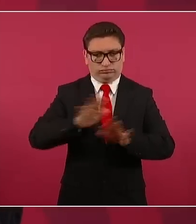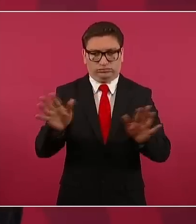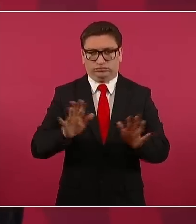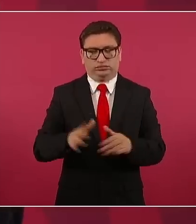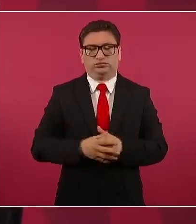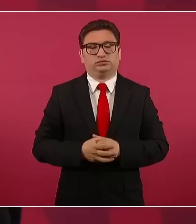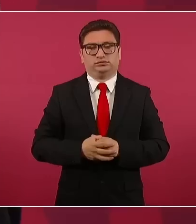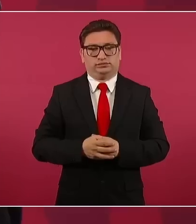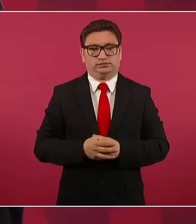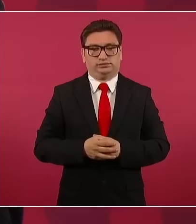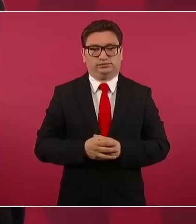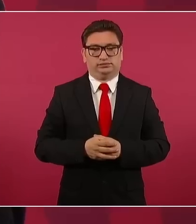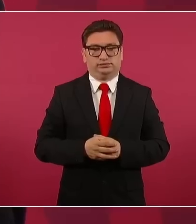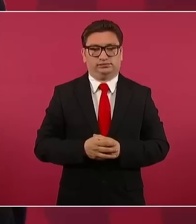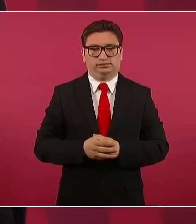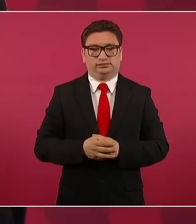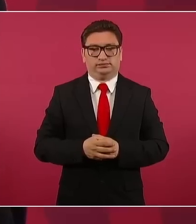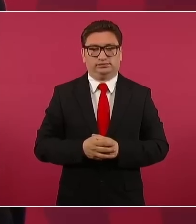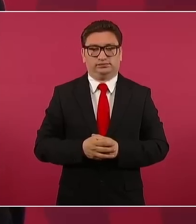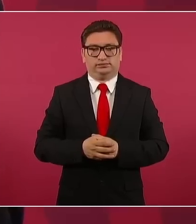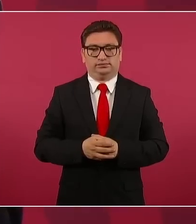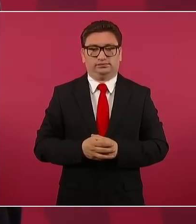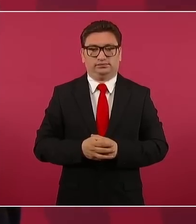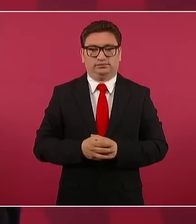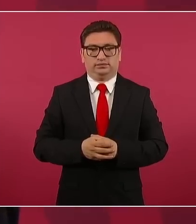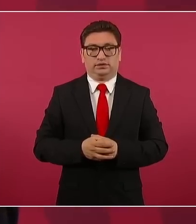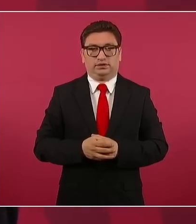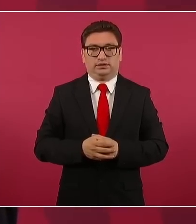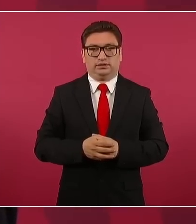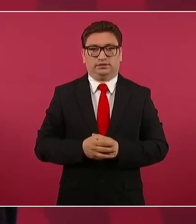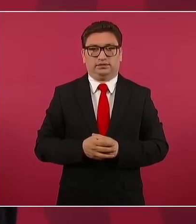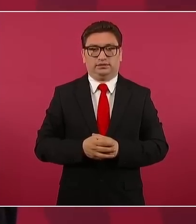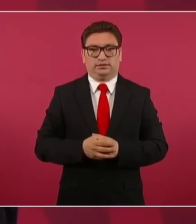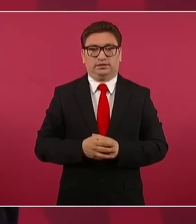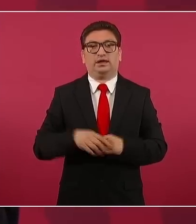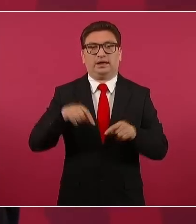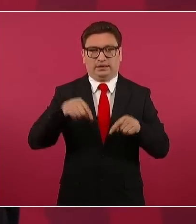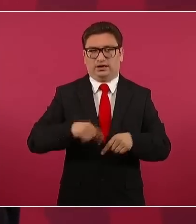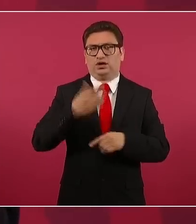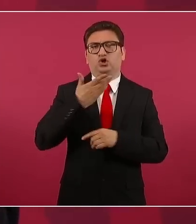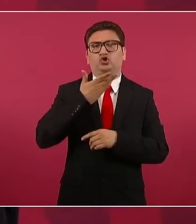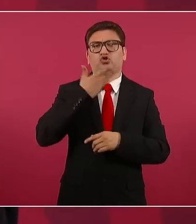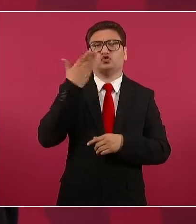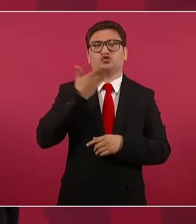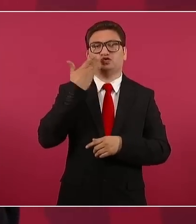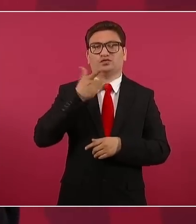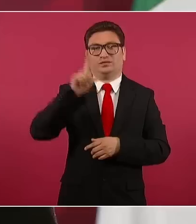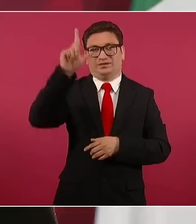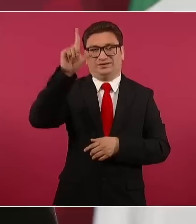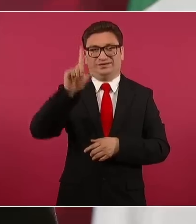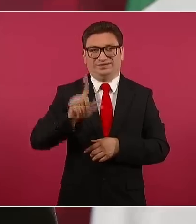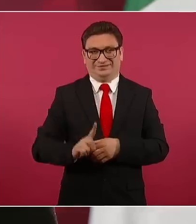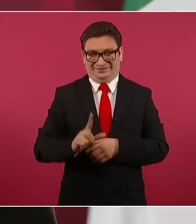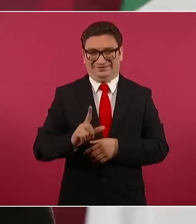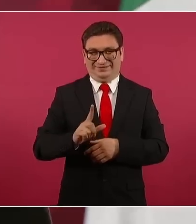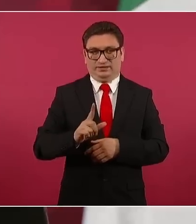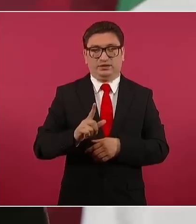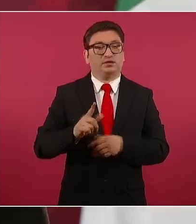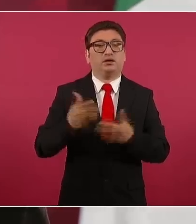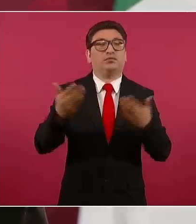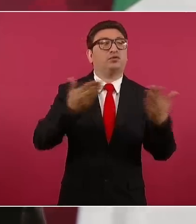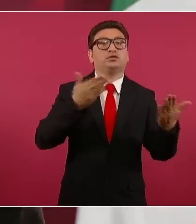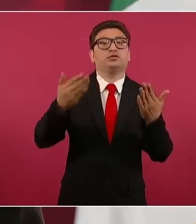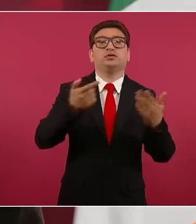evaluamos los lunes con quienes tienen los precios,